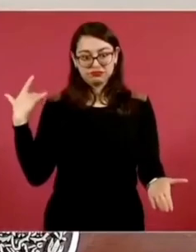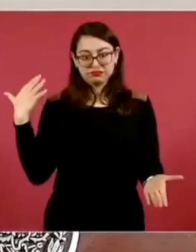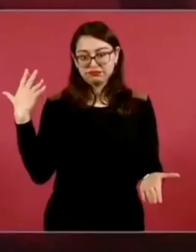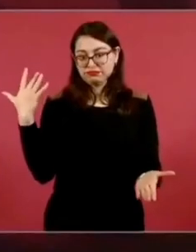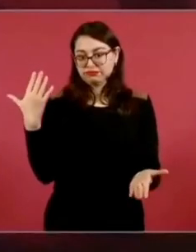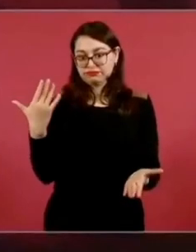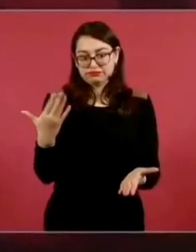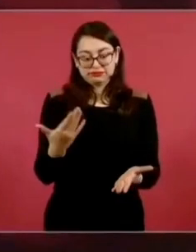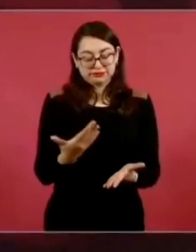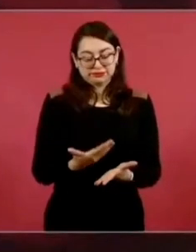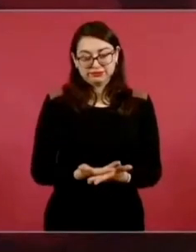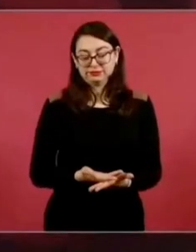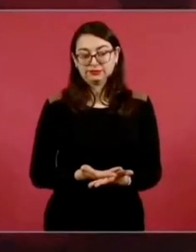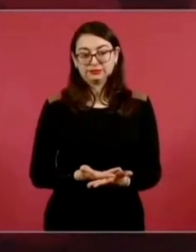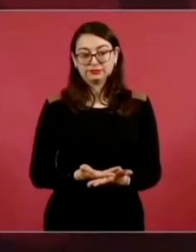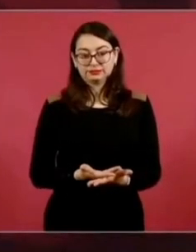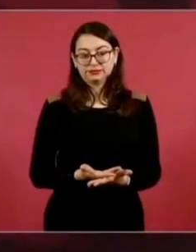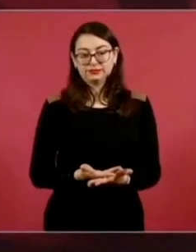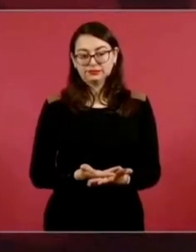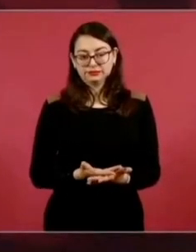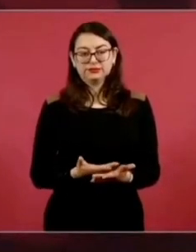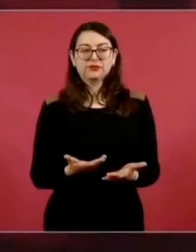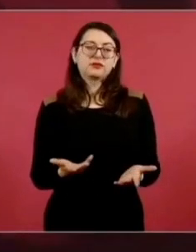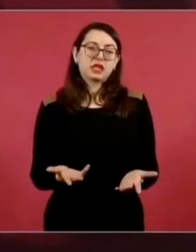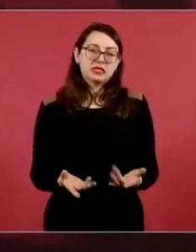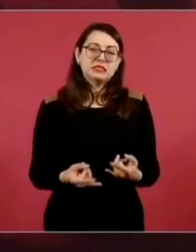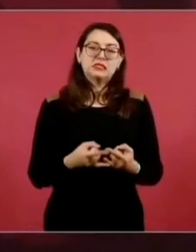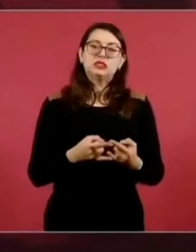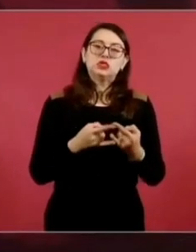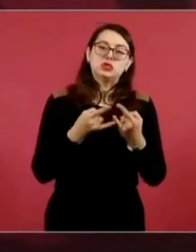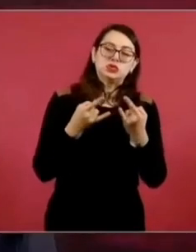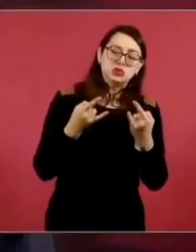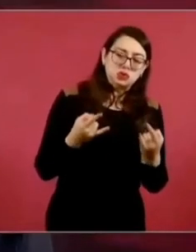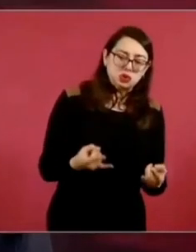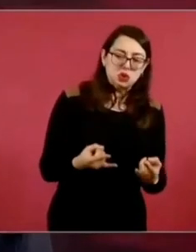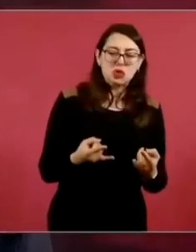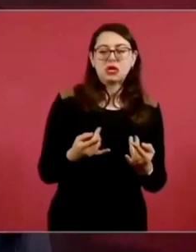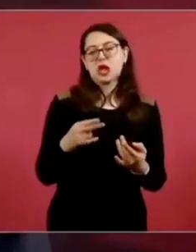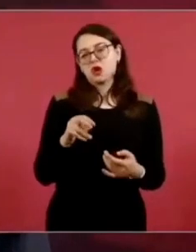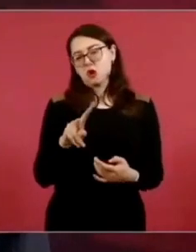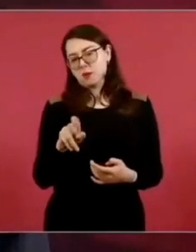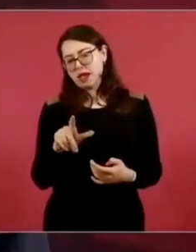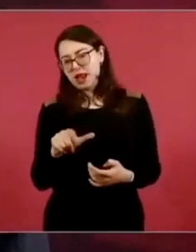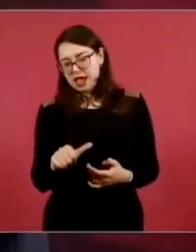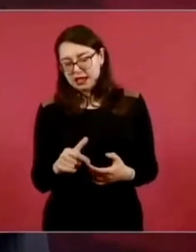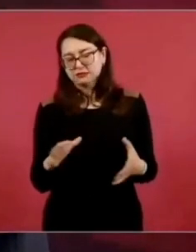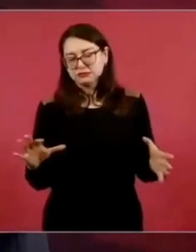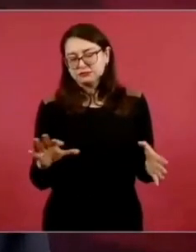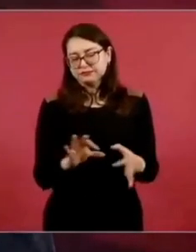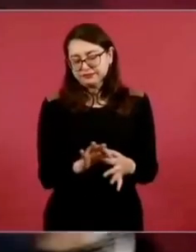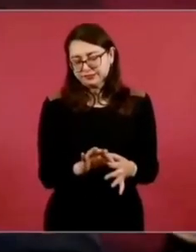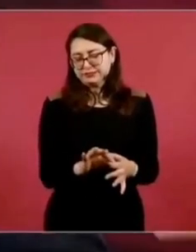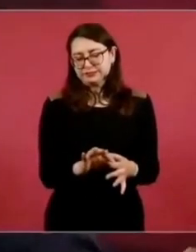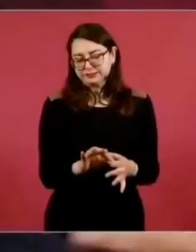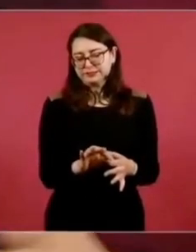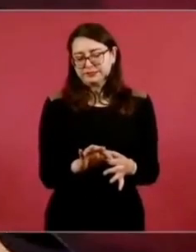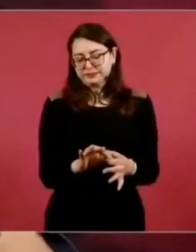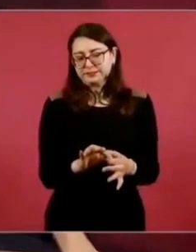Es una novela histórica, vamos a decir. Pero